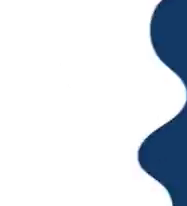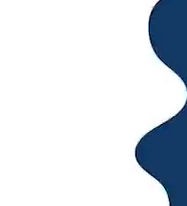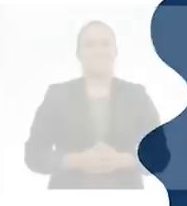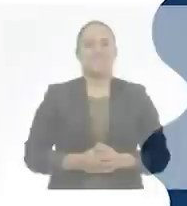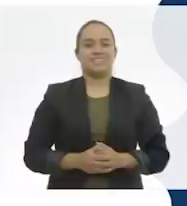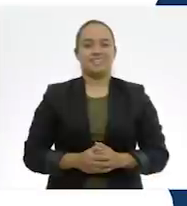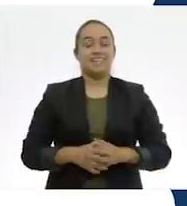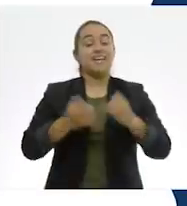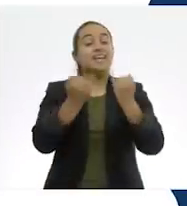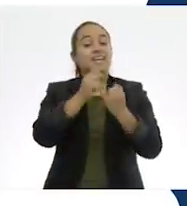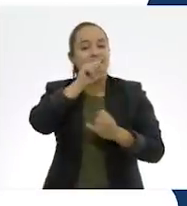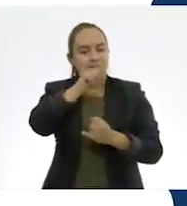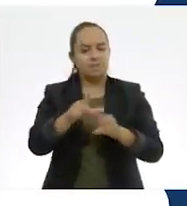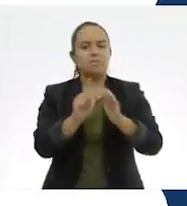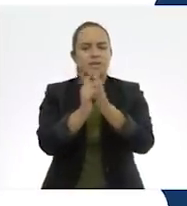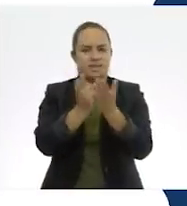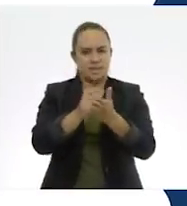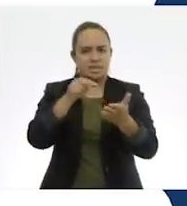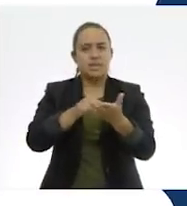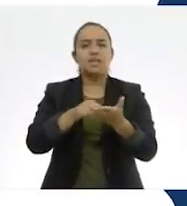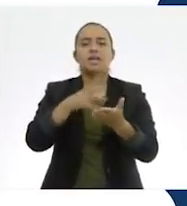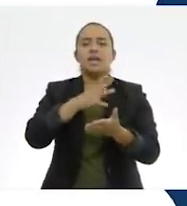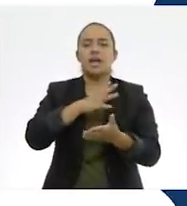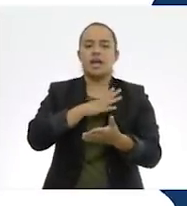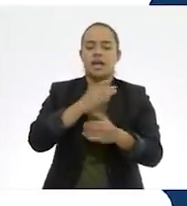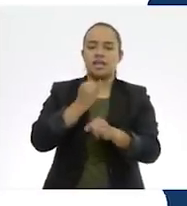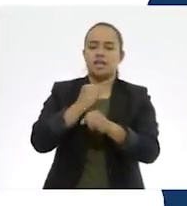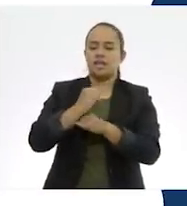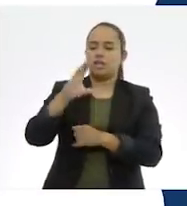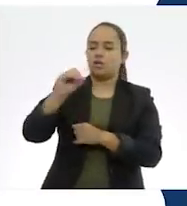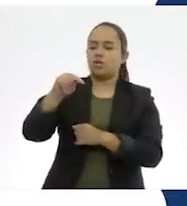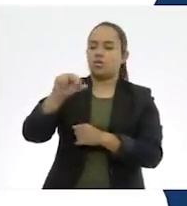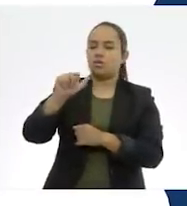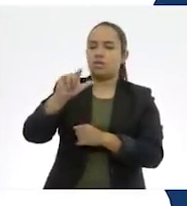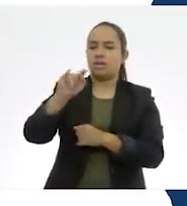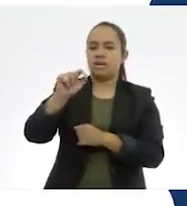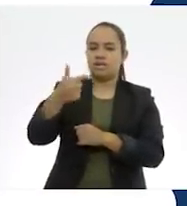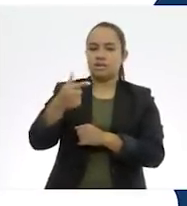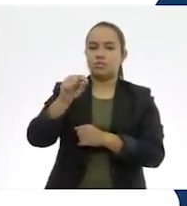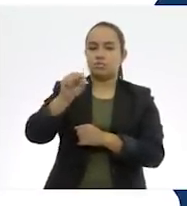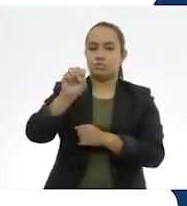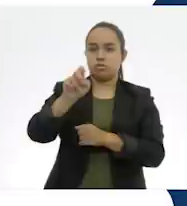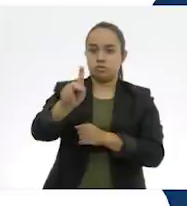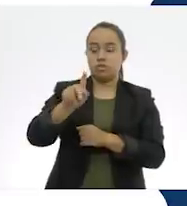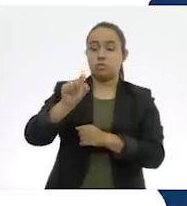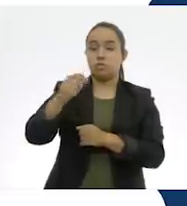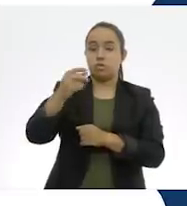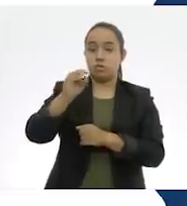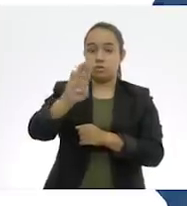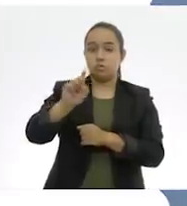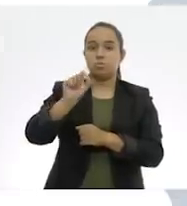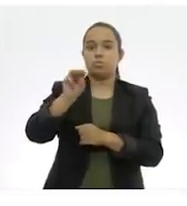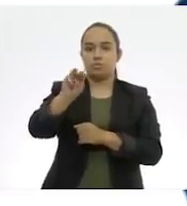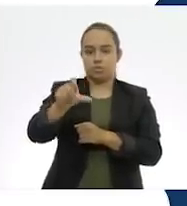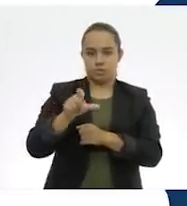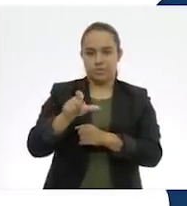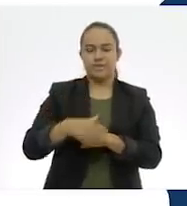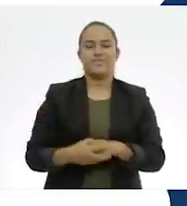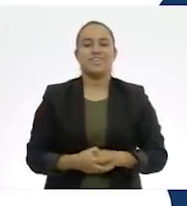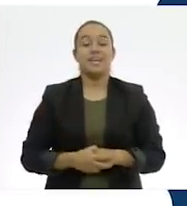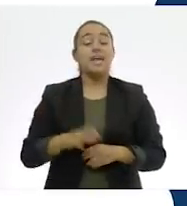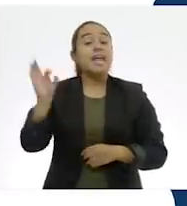También puedes encontrar los libros de texto en la página conaliteg.cep.gov.mx.